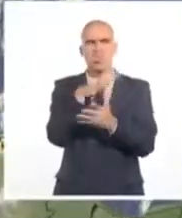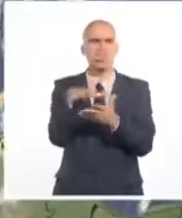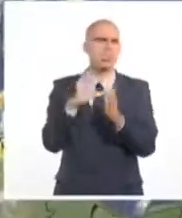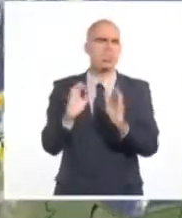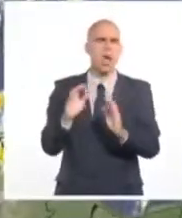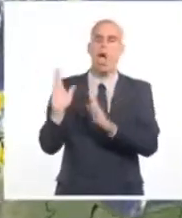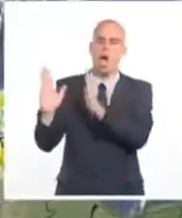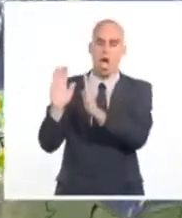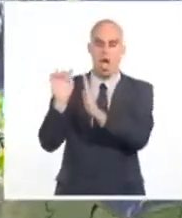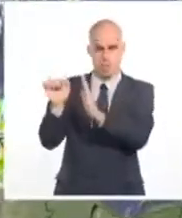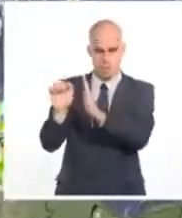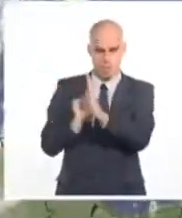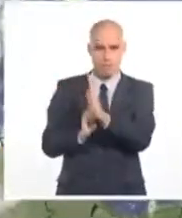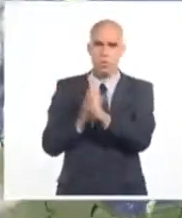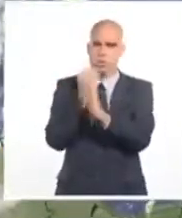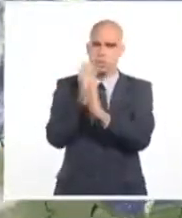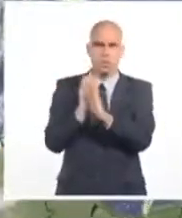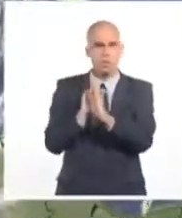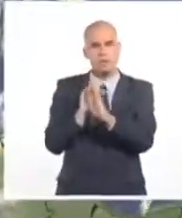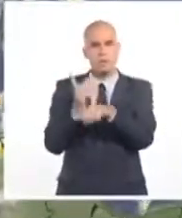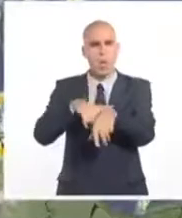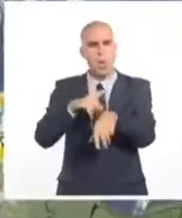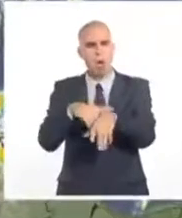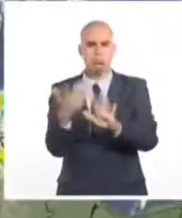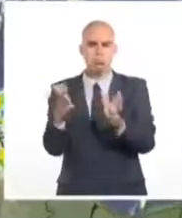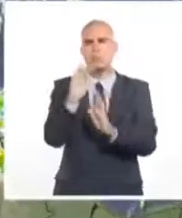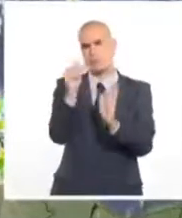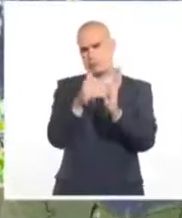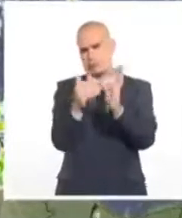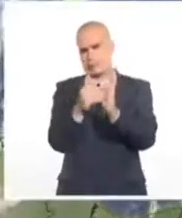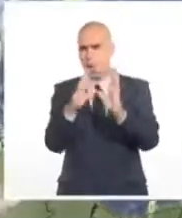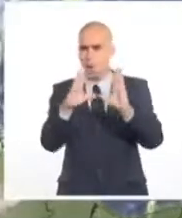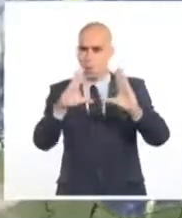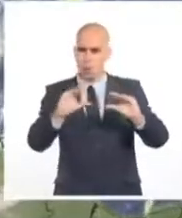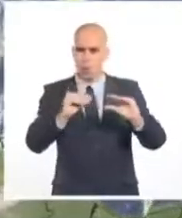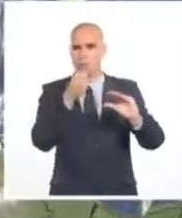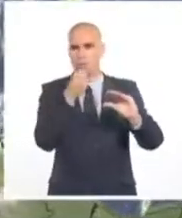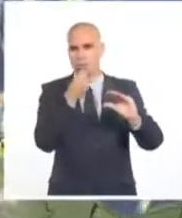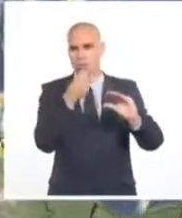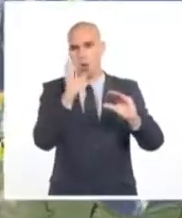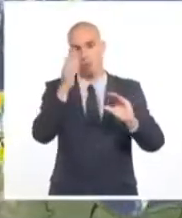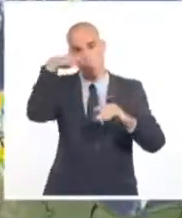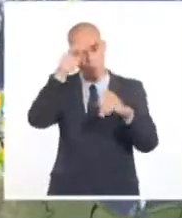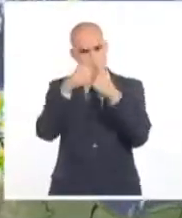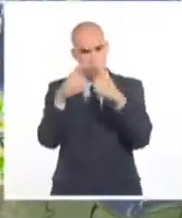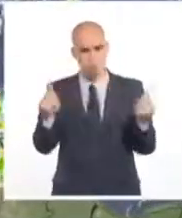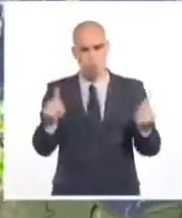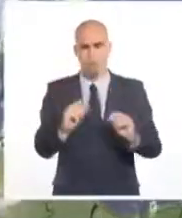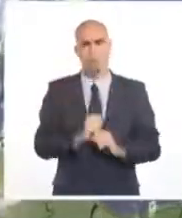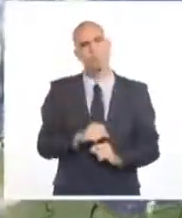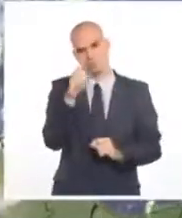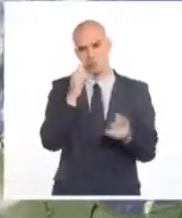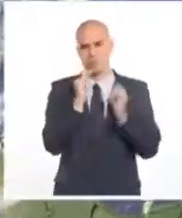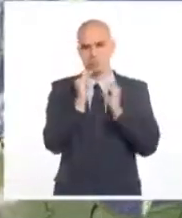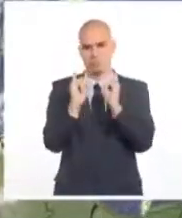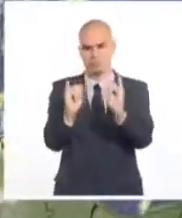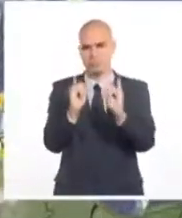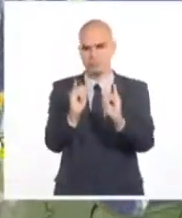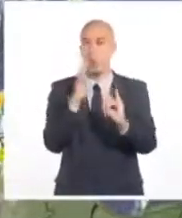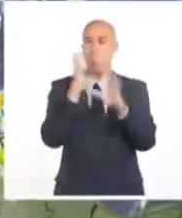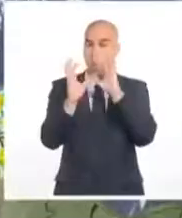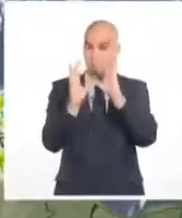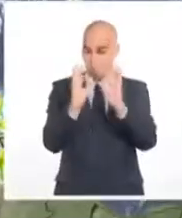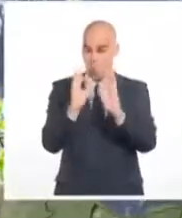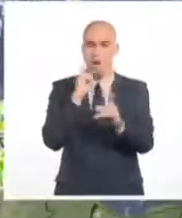incrementándose ya a horas de la tarde y la noche en casi todo el territorio nacional. Les deseo a todos que tengan una tarde muy feliz, cuídese